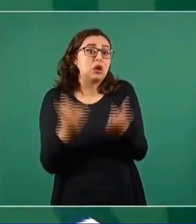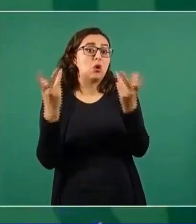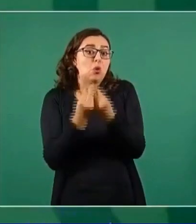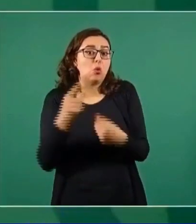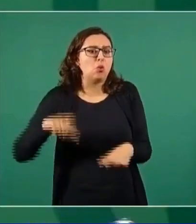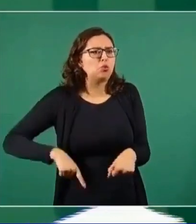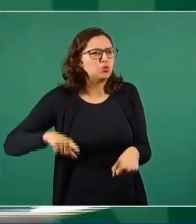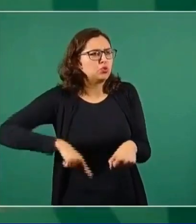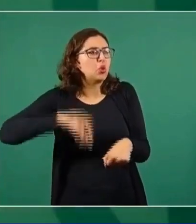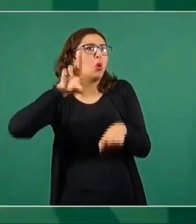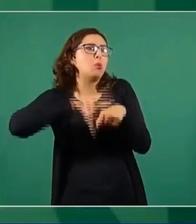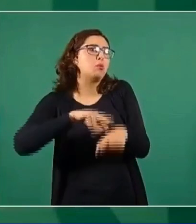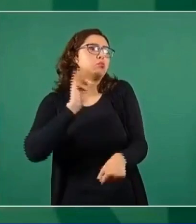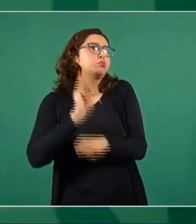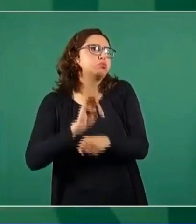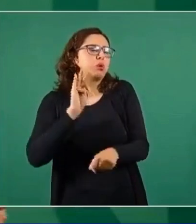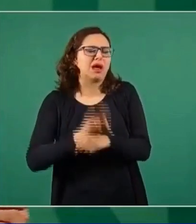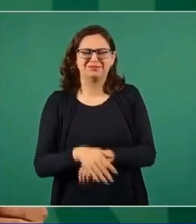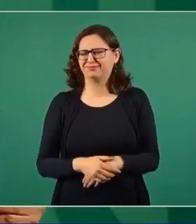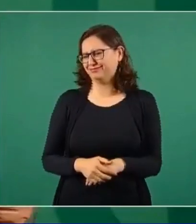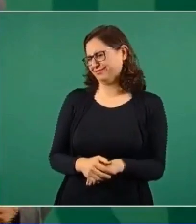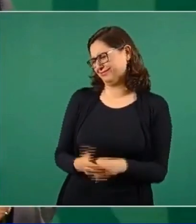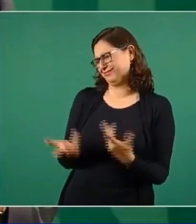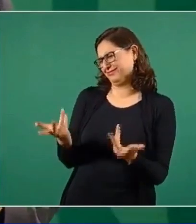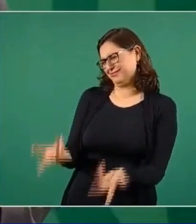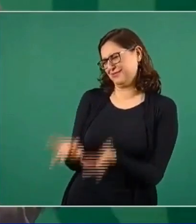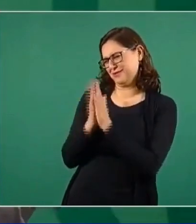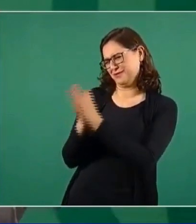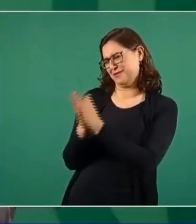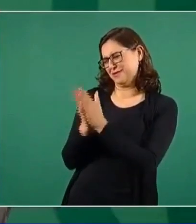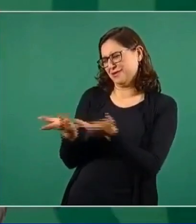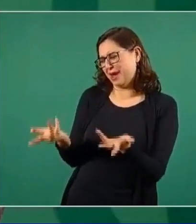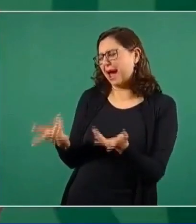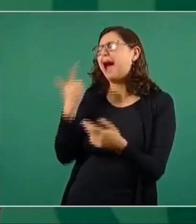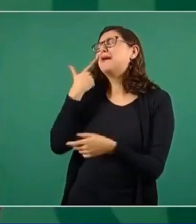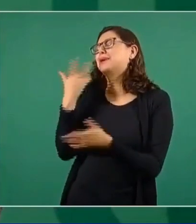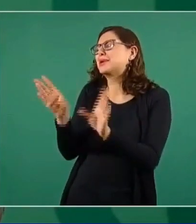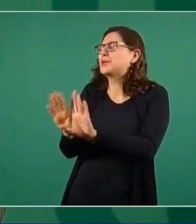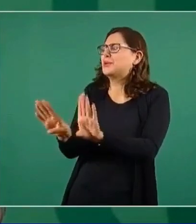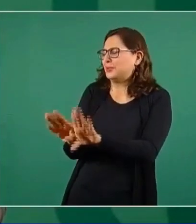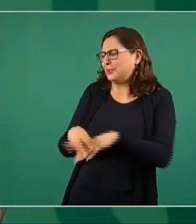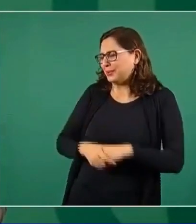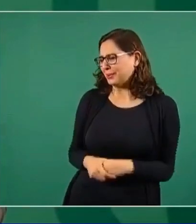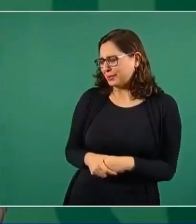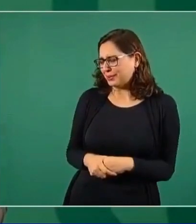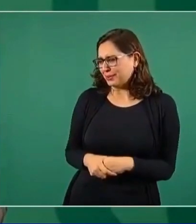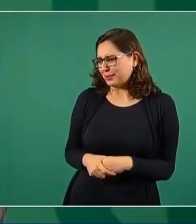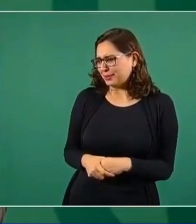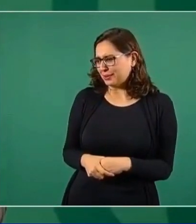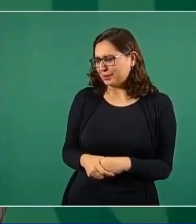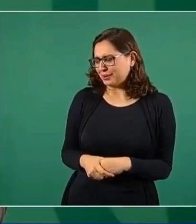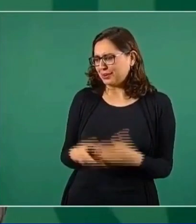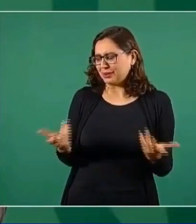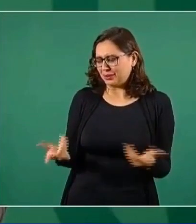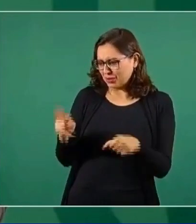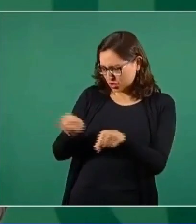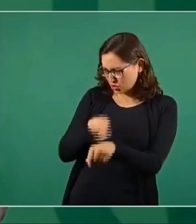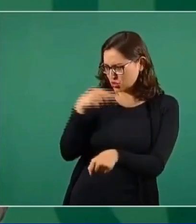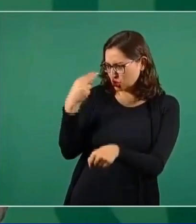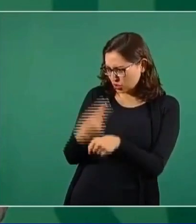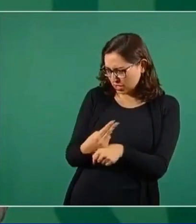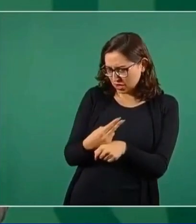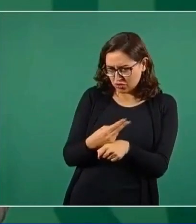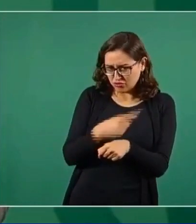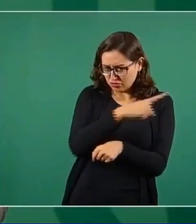A ver, ¿cómo está? Los... El colegio de notarios. Los notarios... Los notarios... Los que ya tienen notarios.